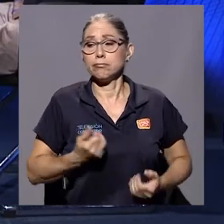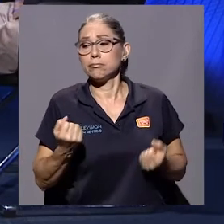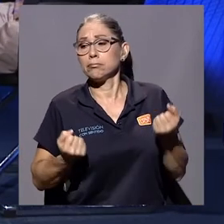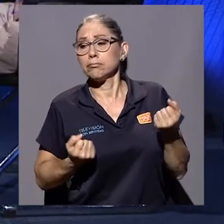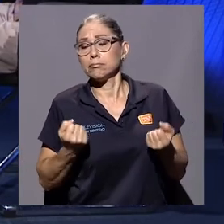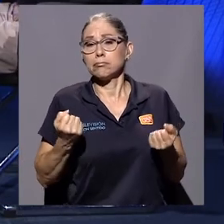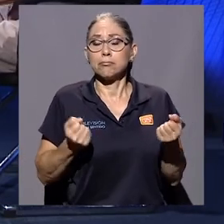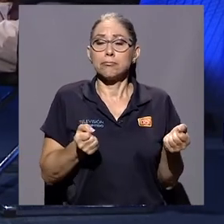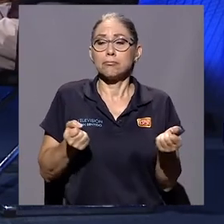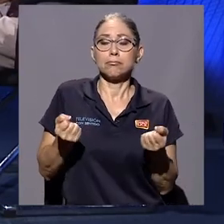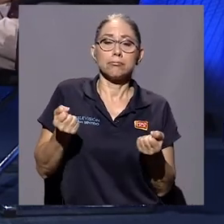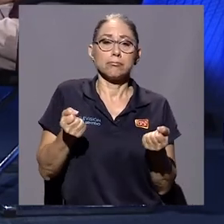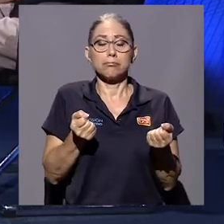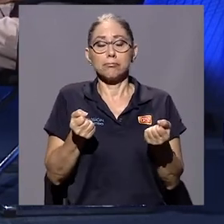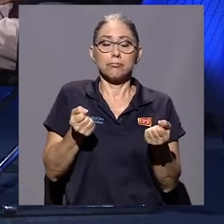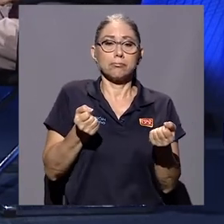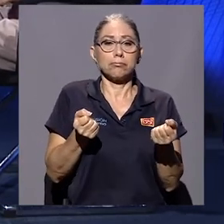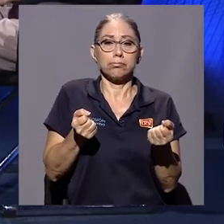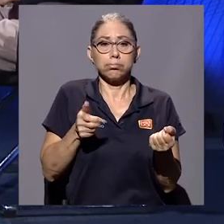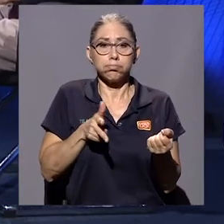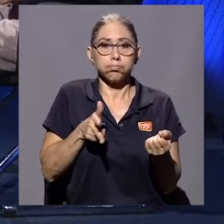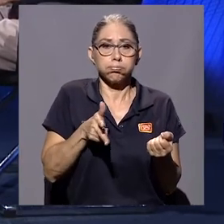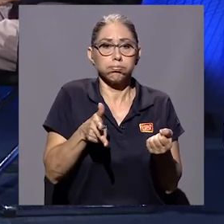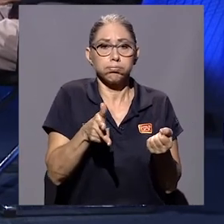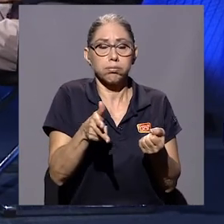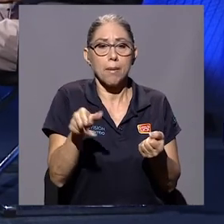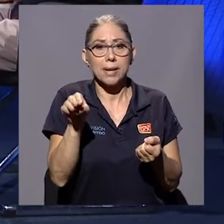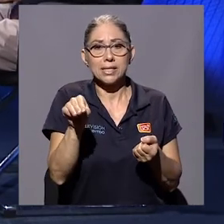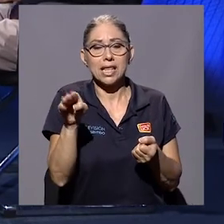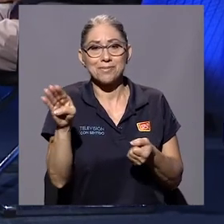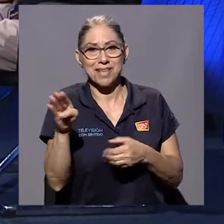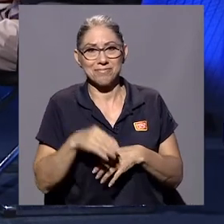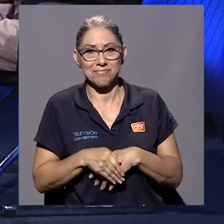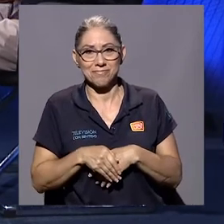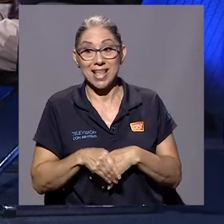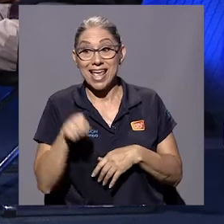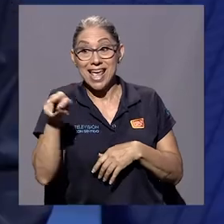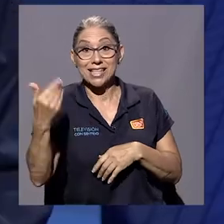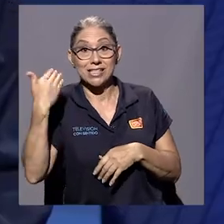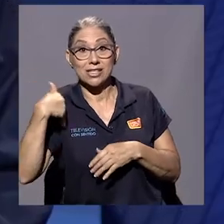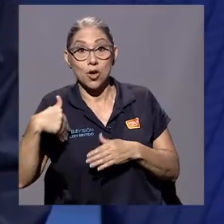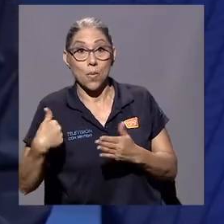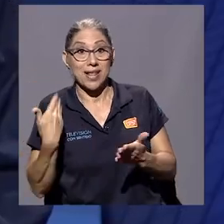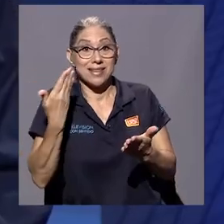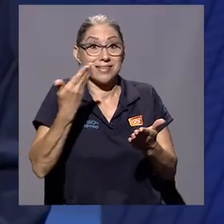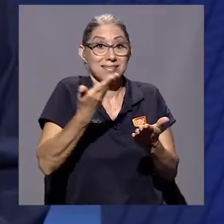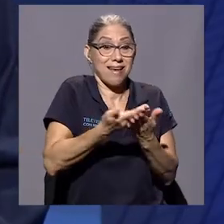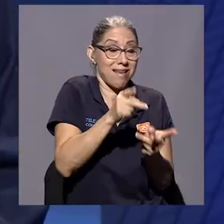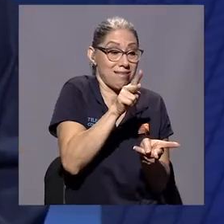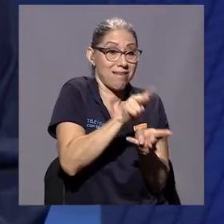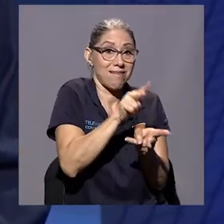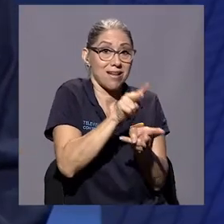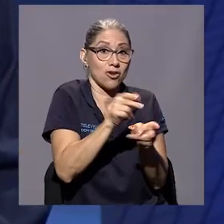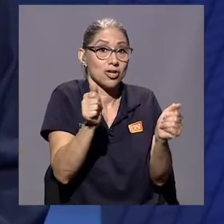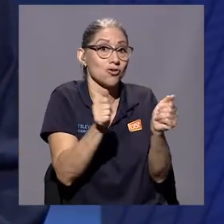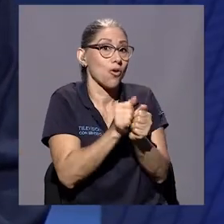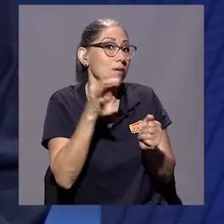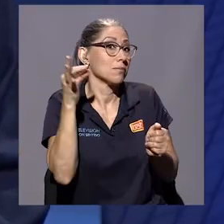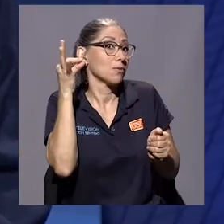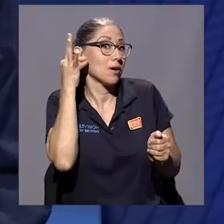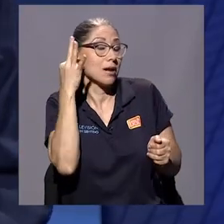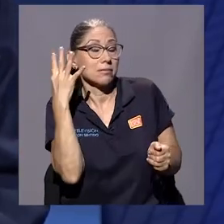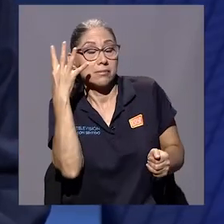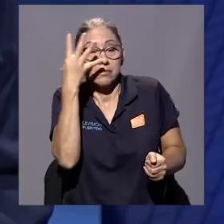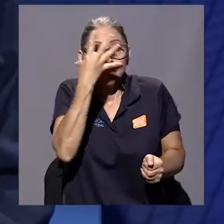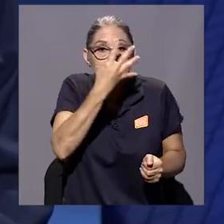en su Mercedes Benz, que llega al condominio. Y tiene relaciones sexuales con la administradora que es